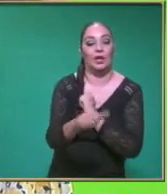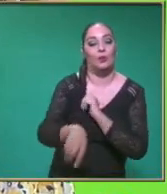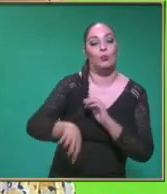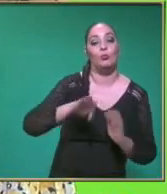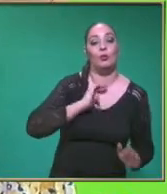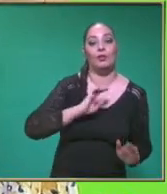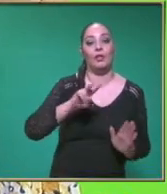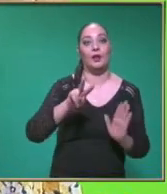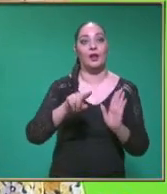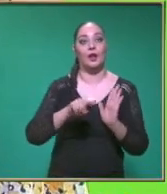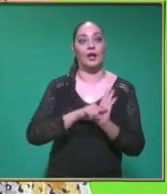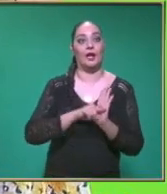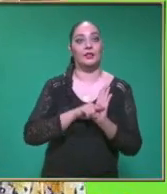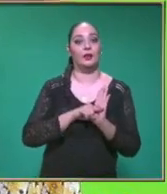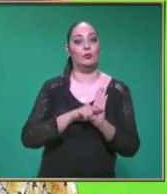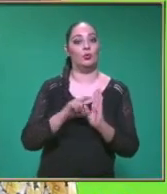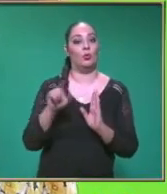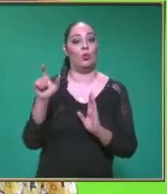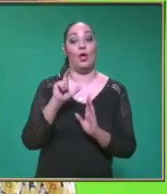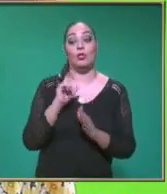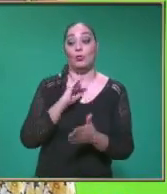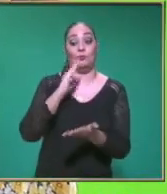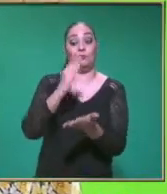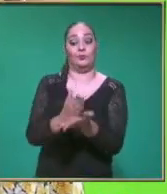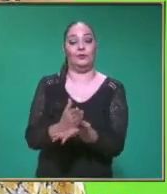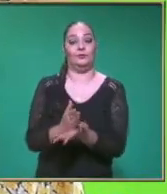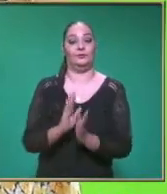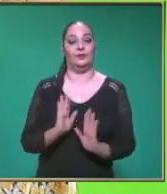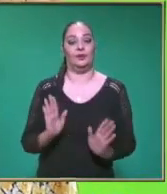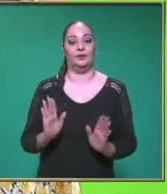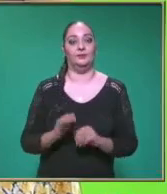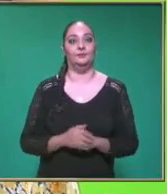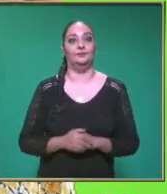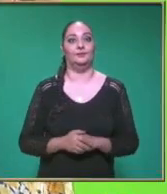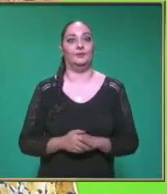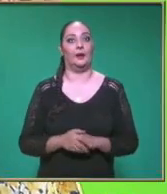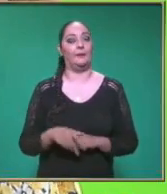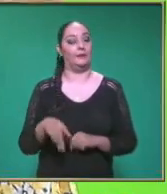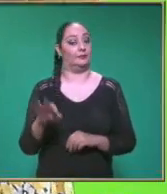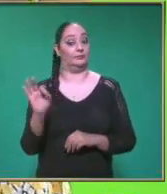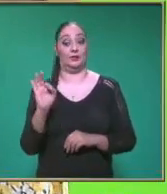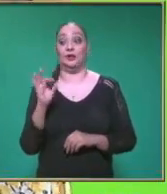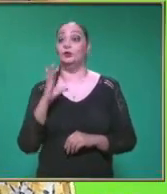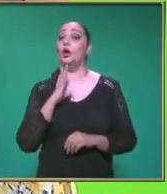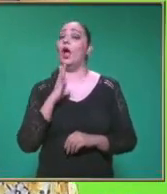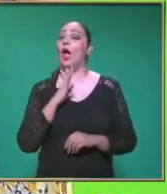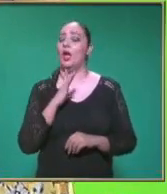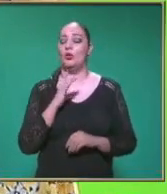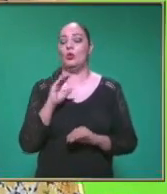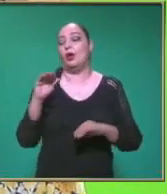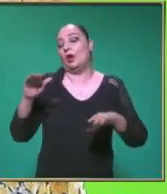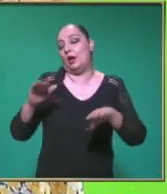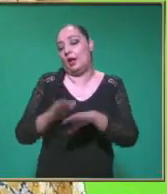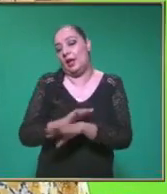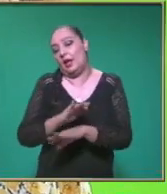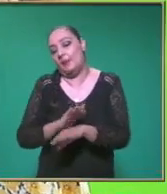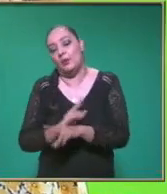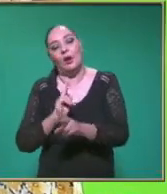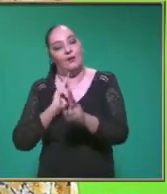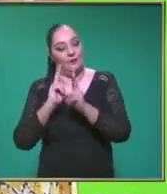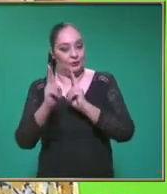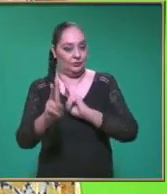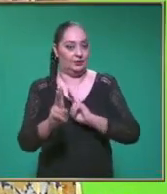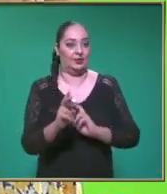Cuando Frene ¿Verdad? Siempre cuando Exista Una modificación En la velocidad